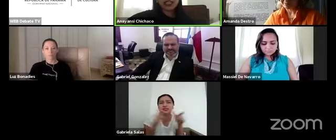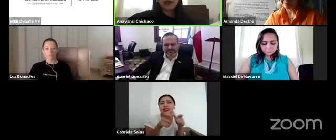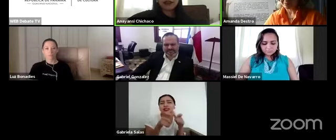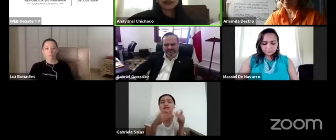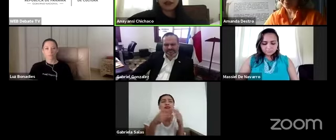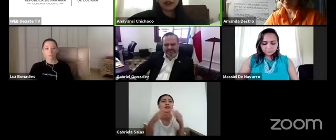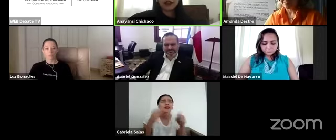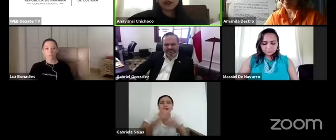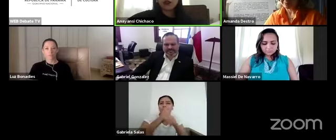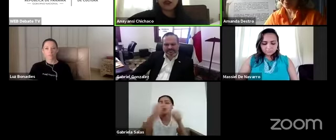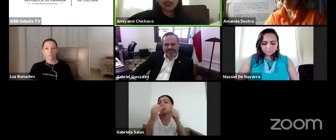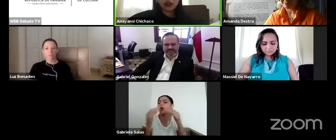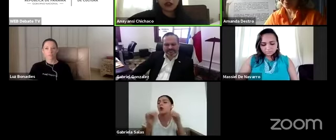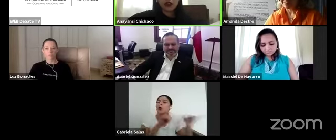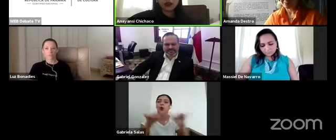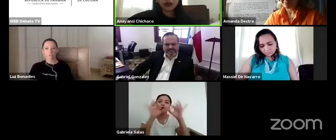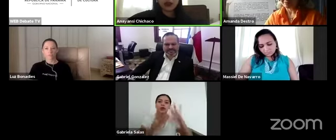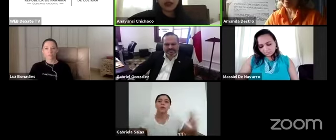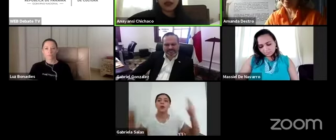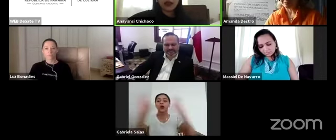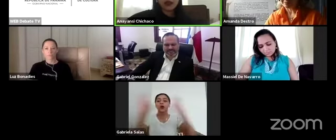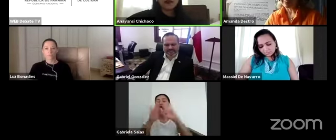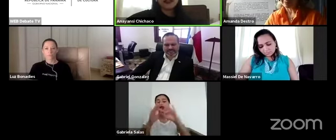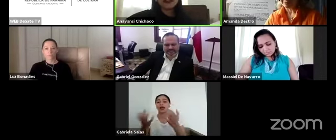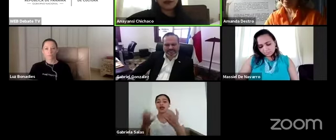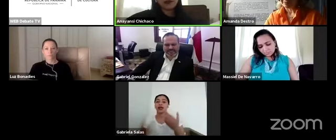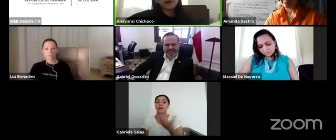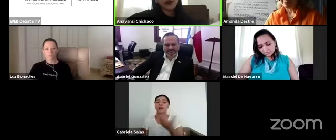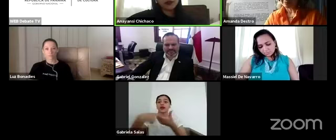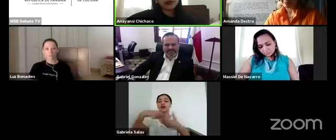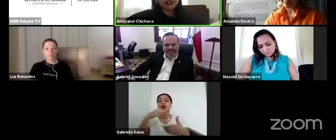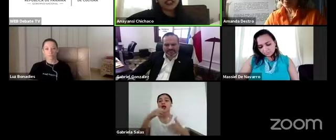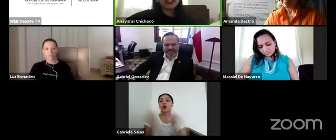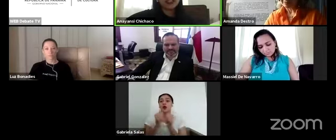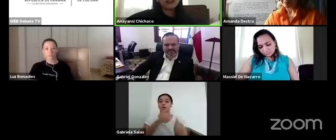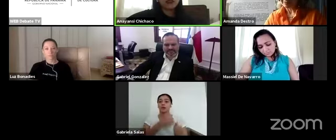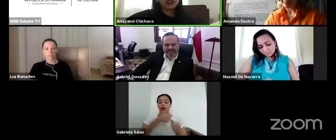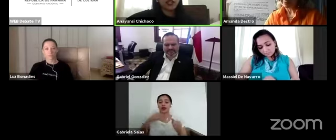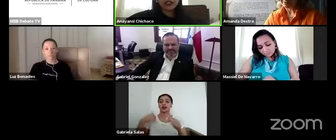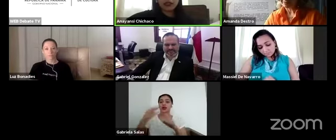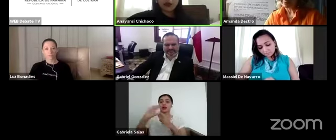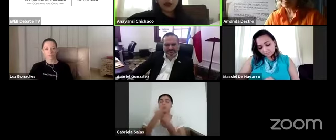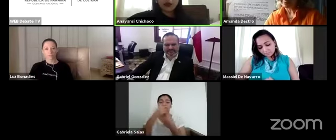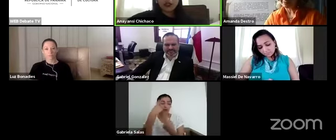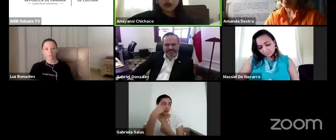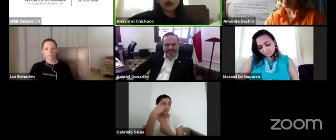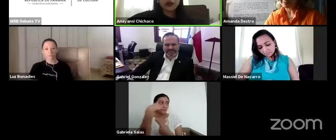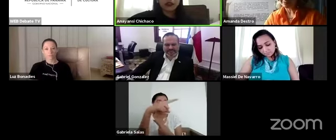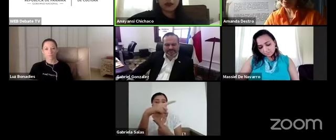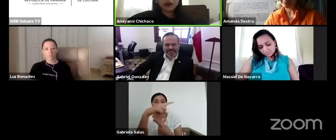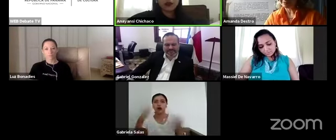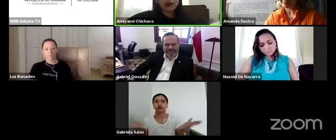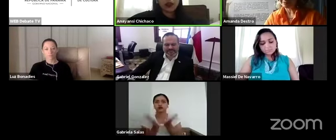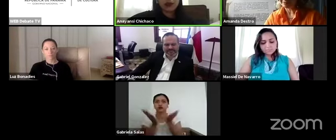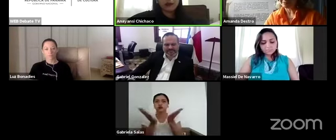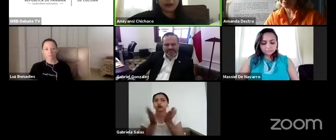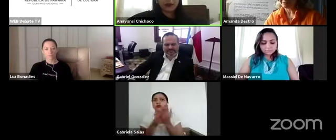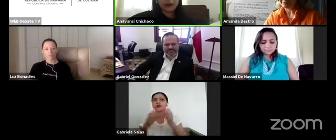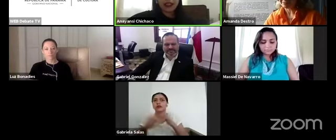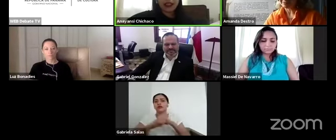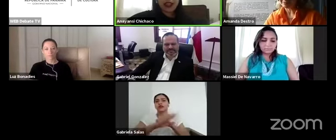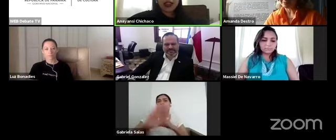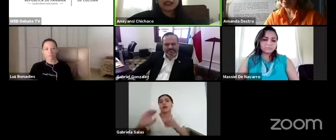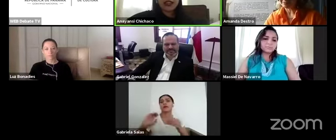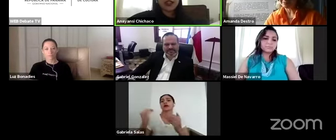que quieran participar con el Ministerio de Cultura siempre en pro de difundir el patrimonio y todo el conocimiento cultural